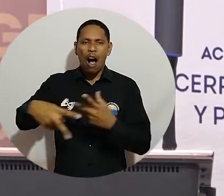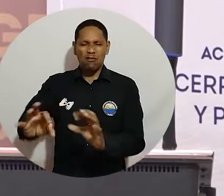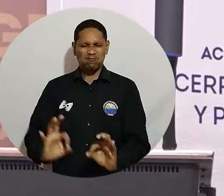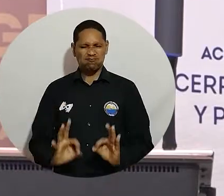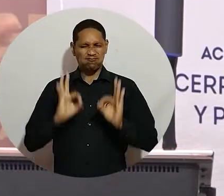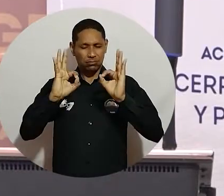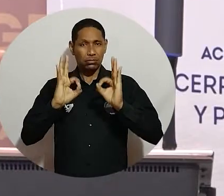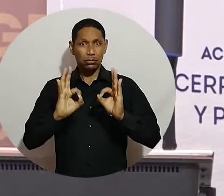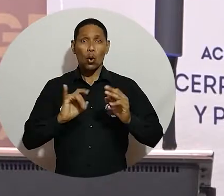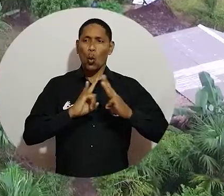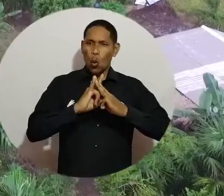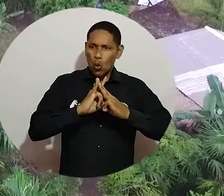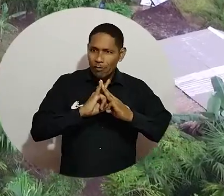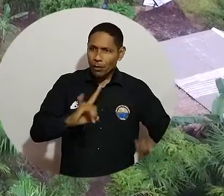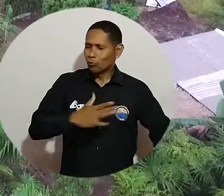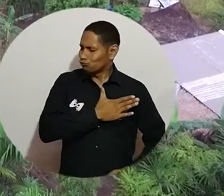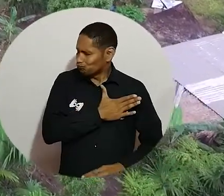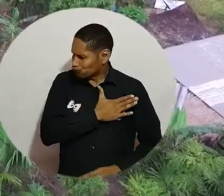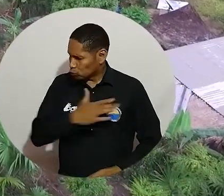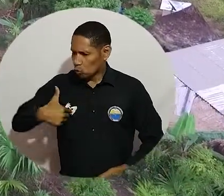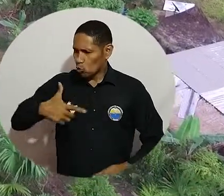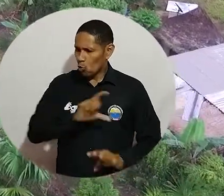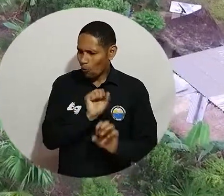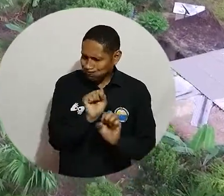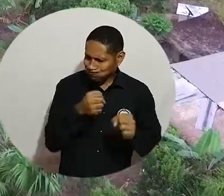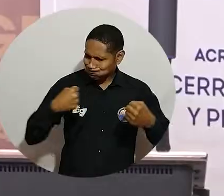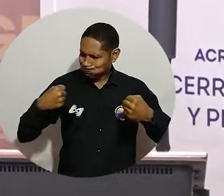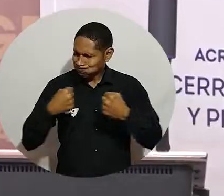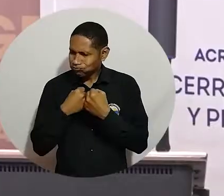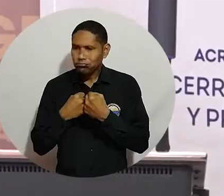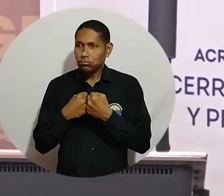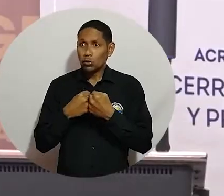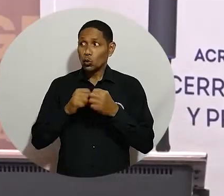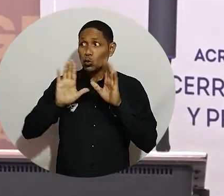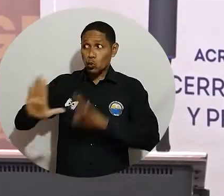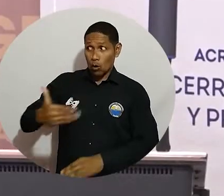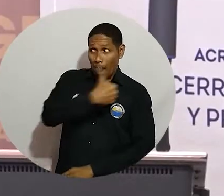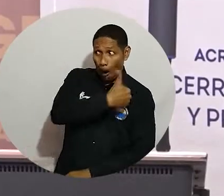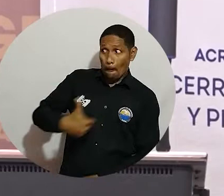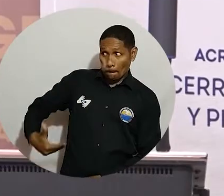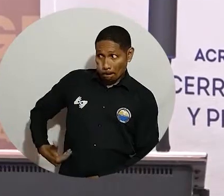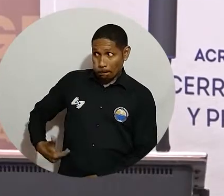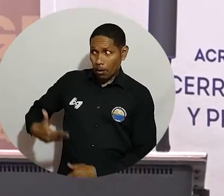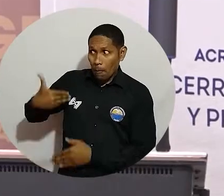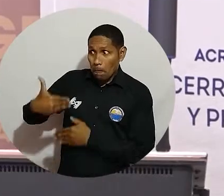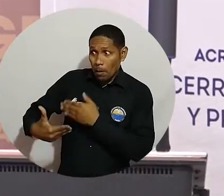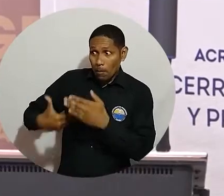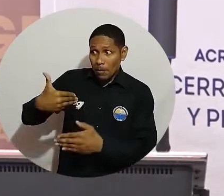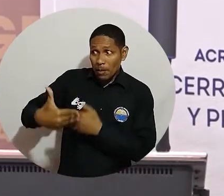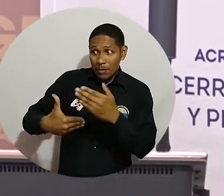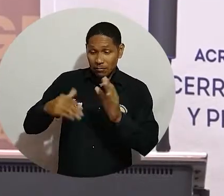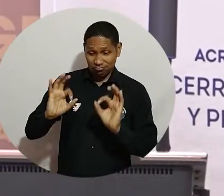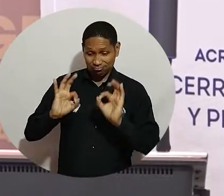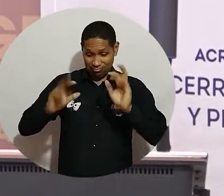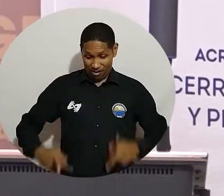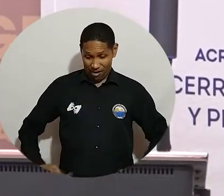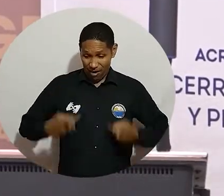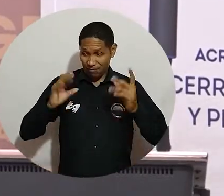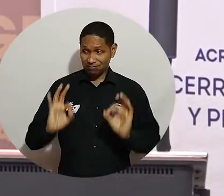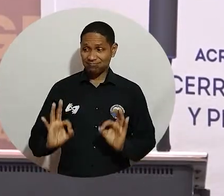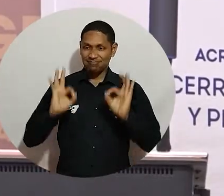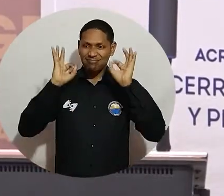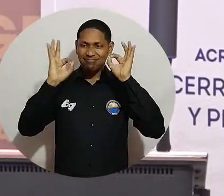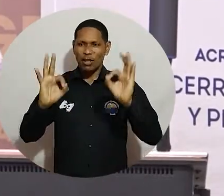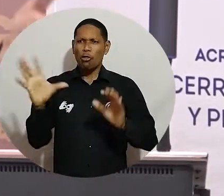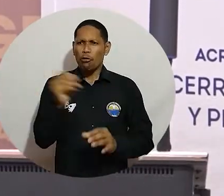que hacer, que es educación de calidad. Cuente con la Universidad del Magdalena como un aliado para materializar, que esa presidencia suya contribuya a